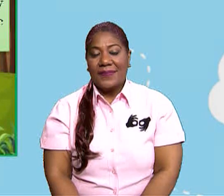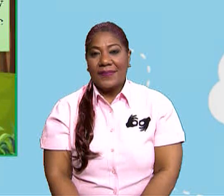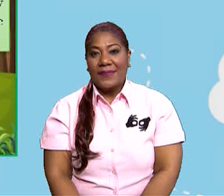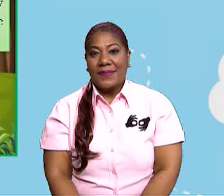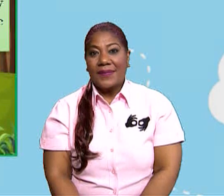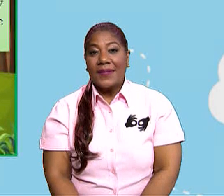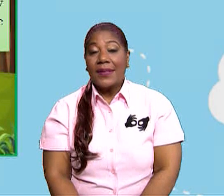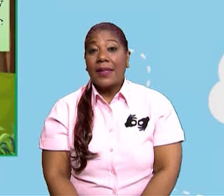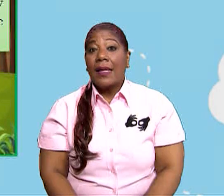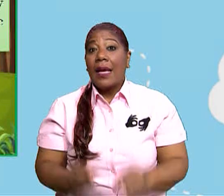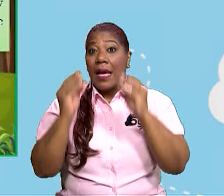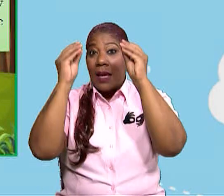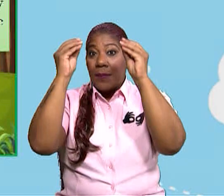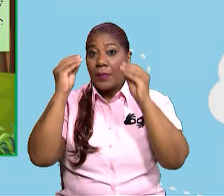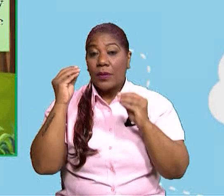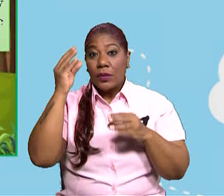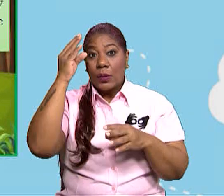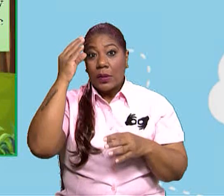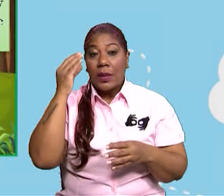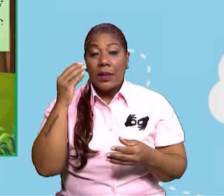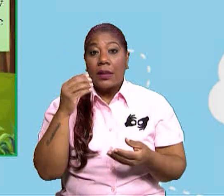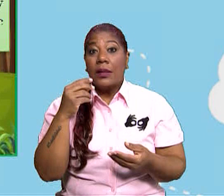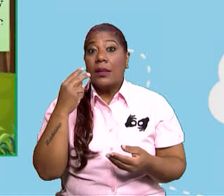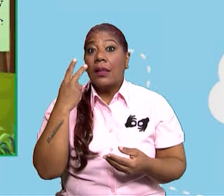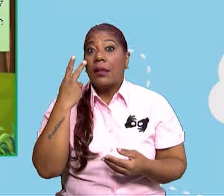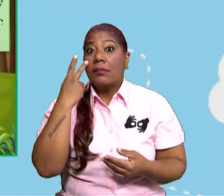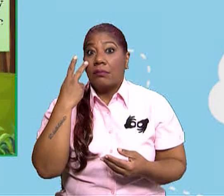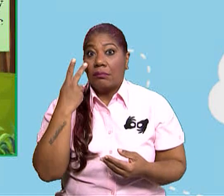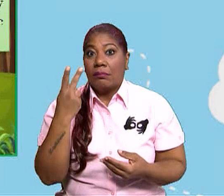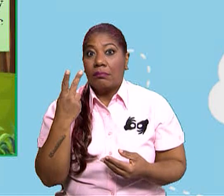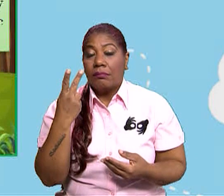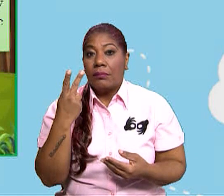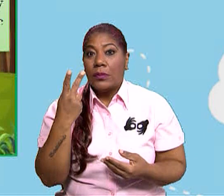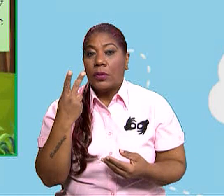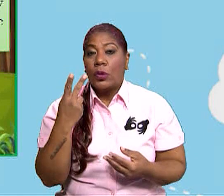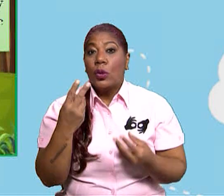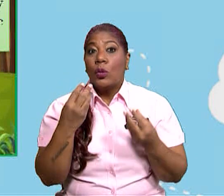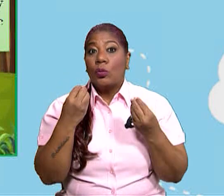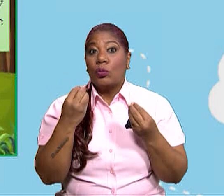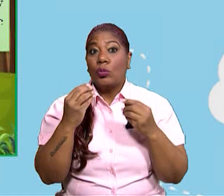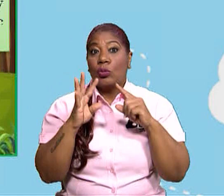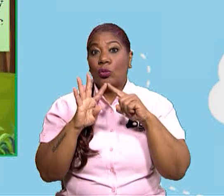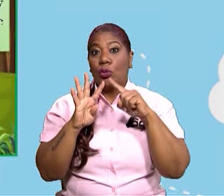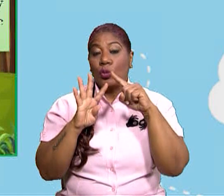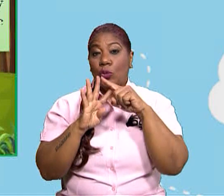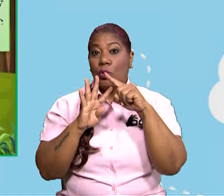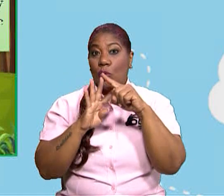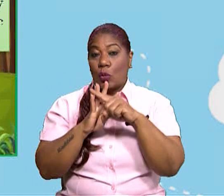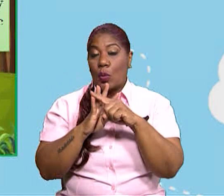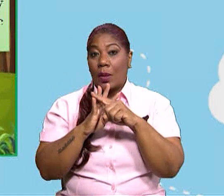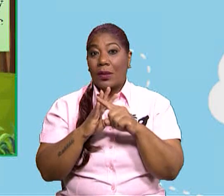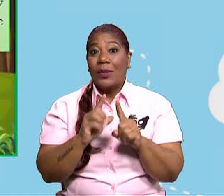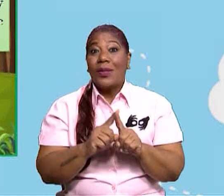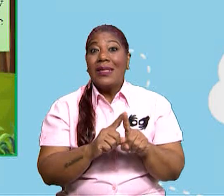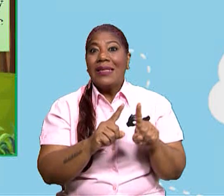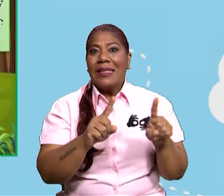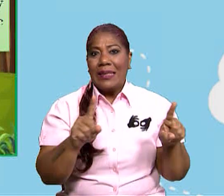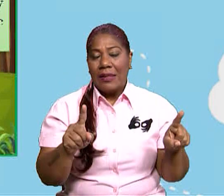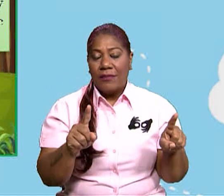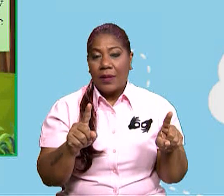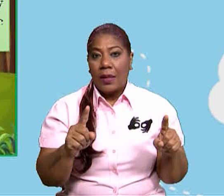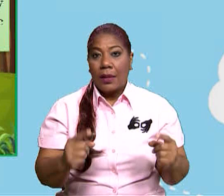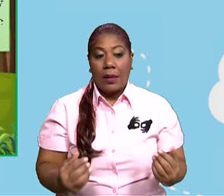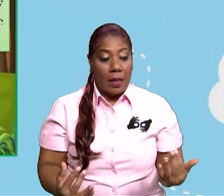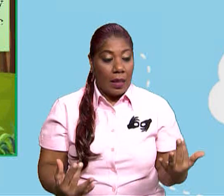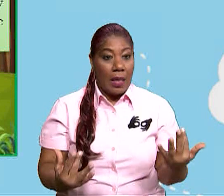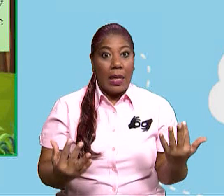por ejemplo, me impresionó saber que en los bosques hay cuatro estratos. Y que algunas plantas y animales viven en